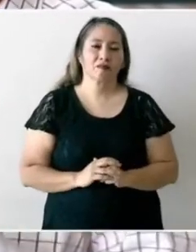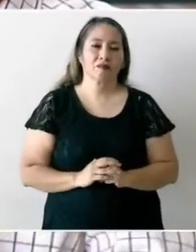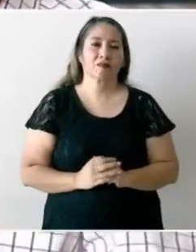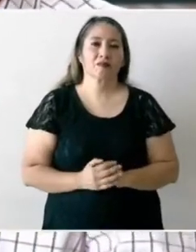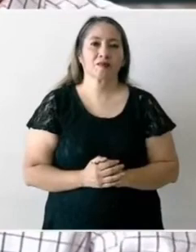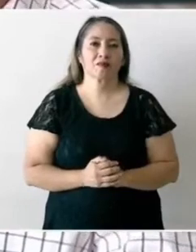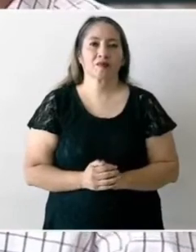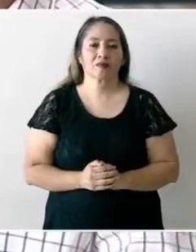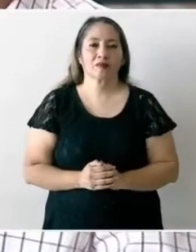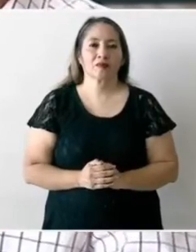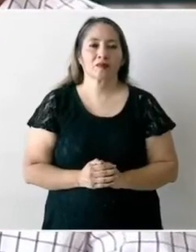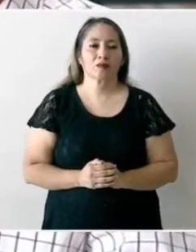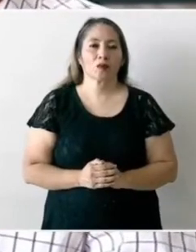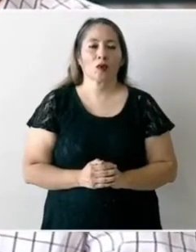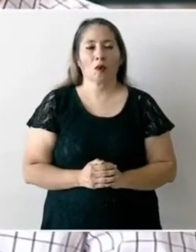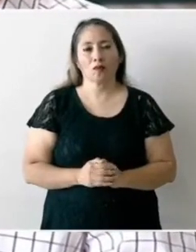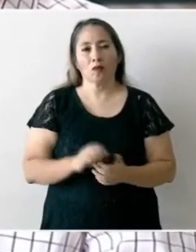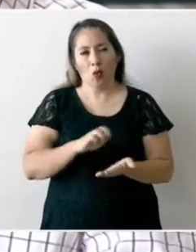en mi lugar.